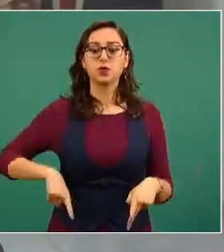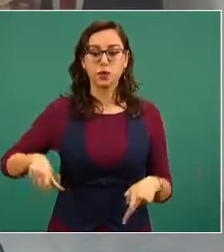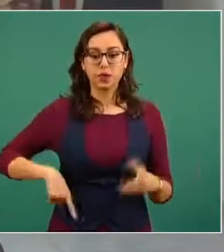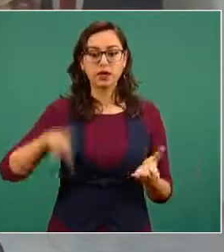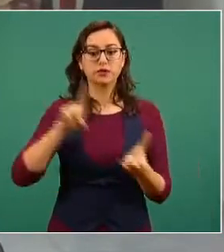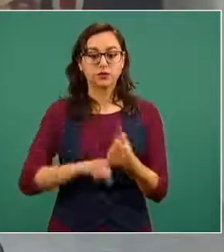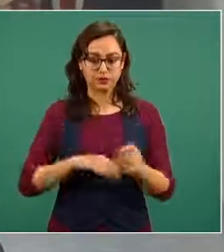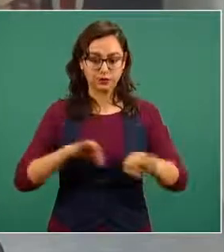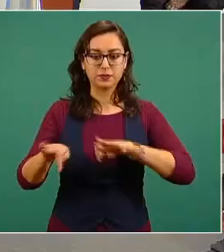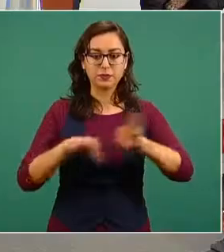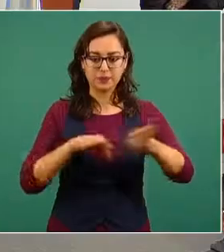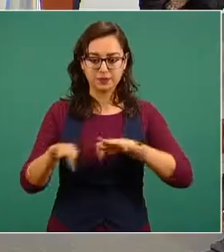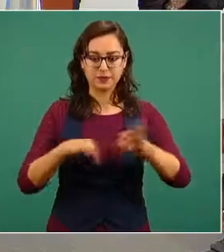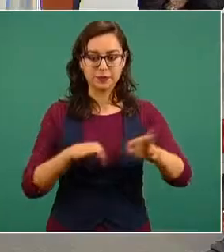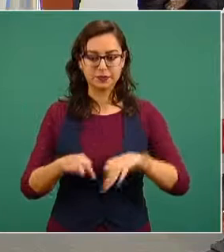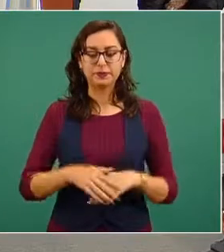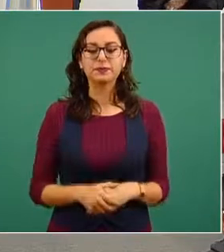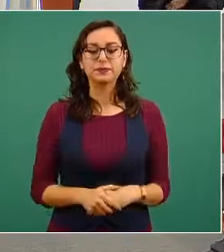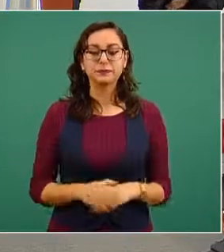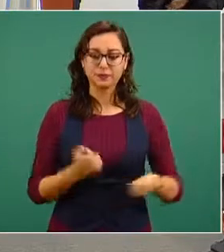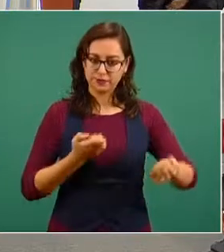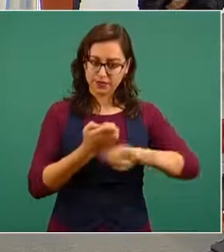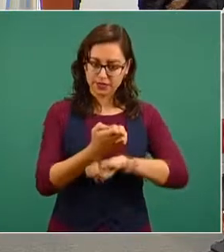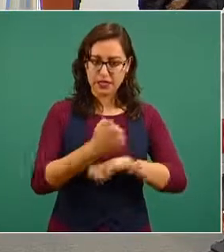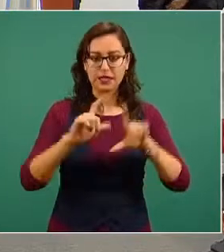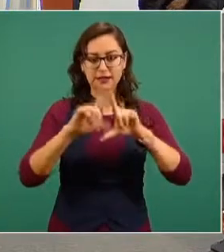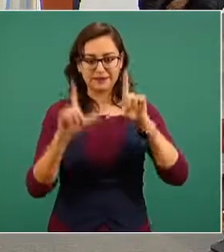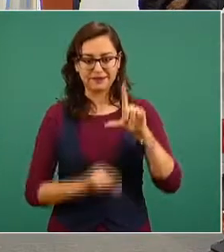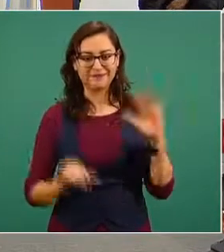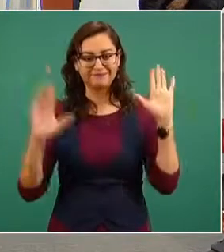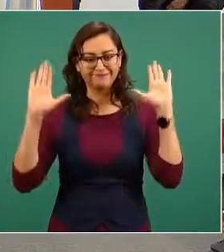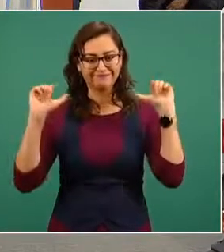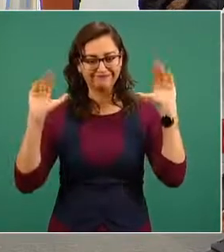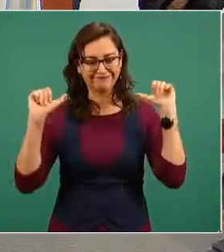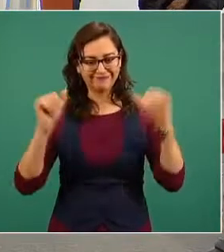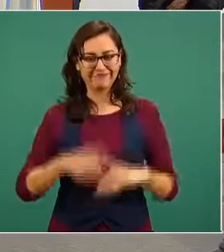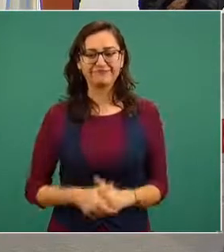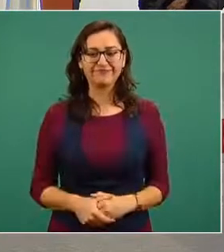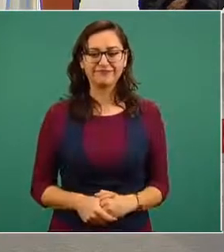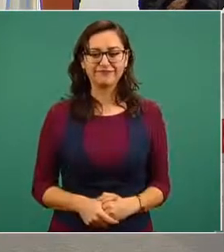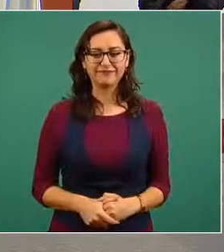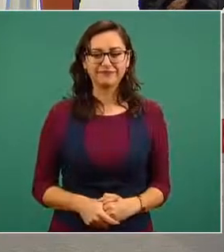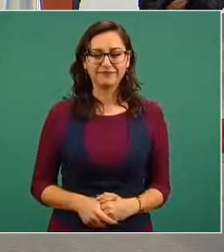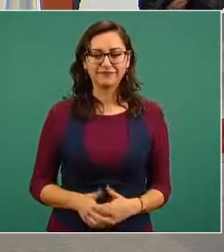pueblo al servicio del Estado y de la Nación adiós adiós